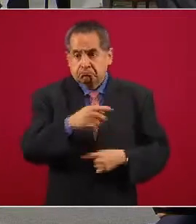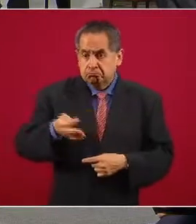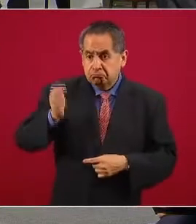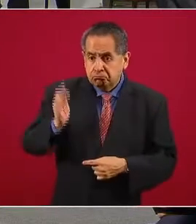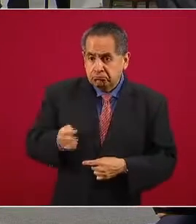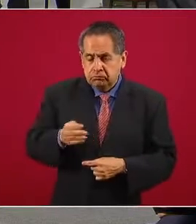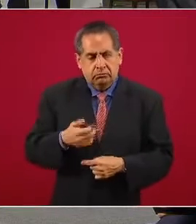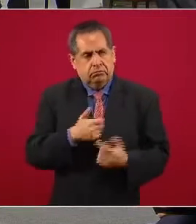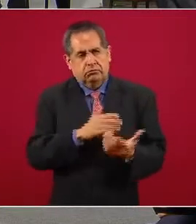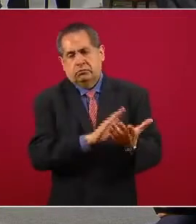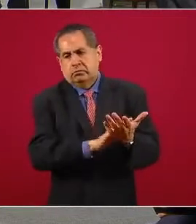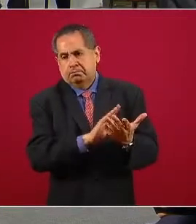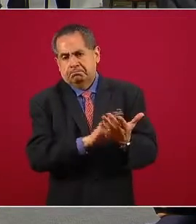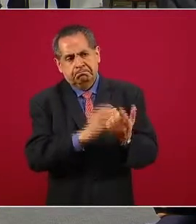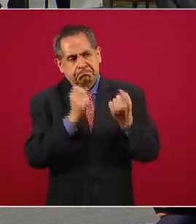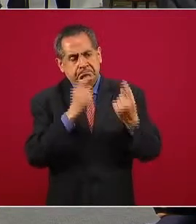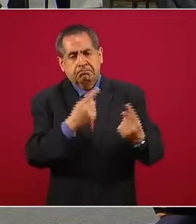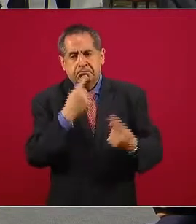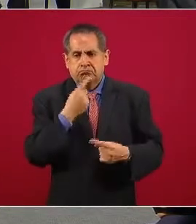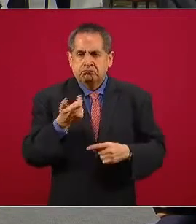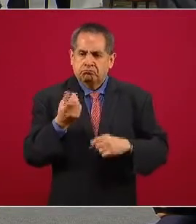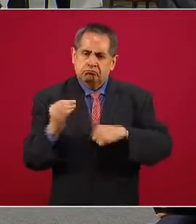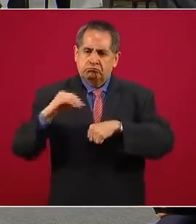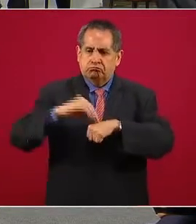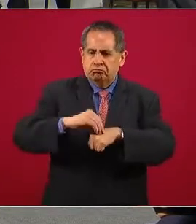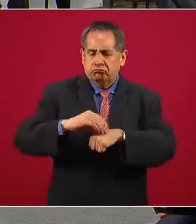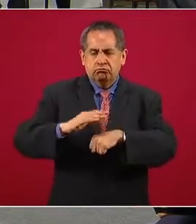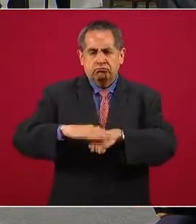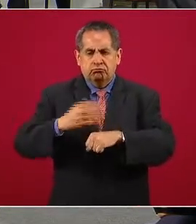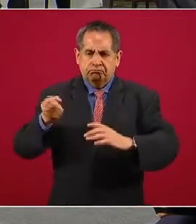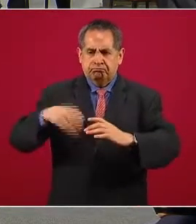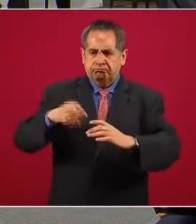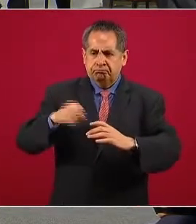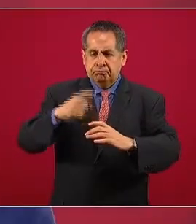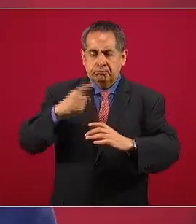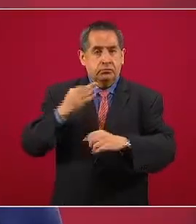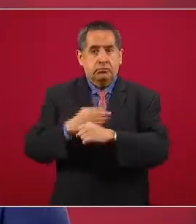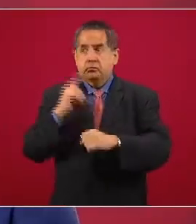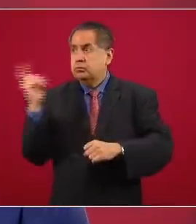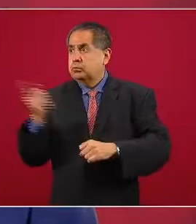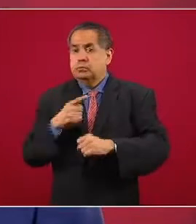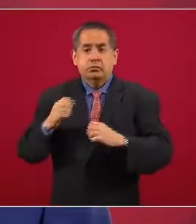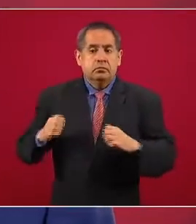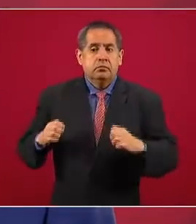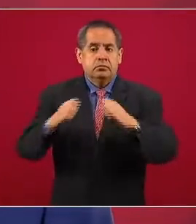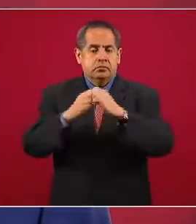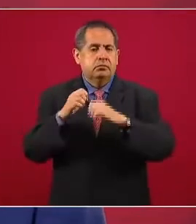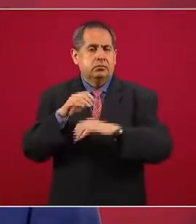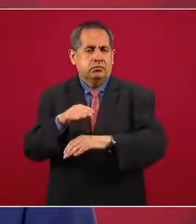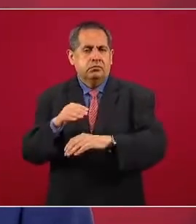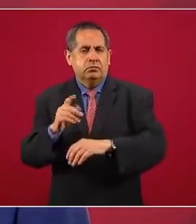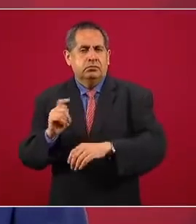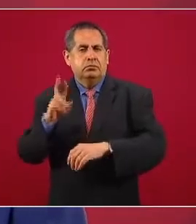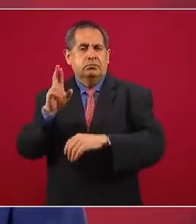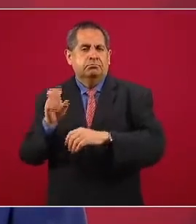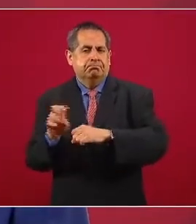este aumento en un momento de emergencia sanitaria.